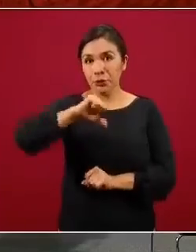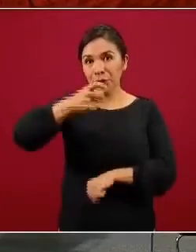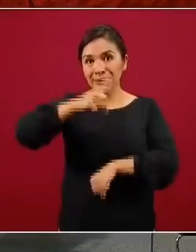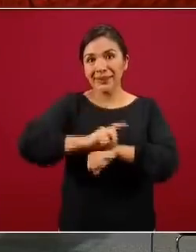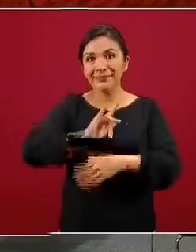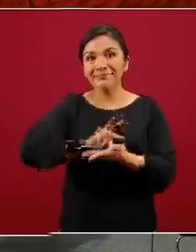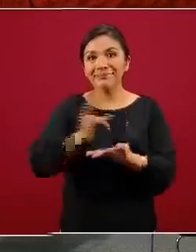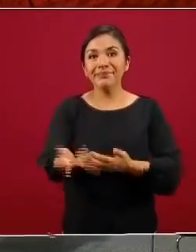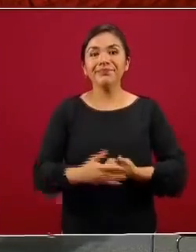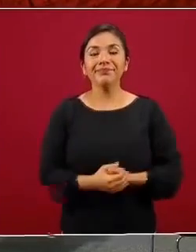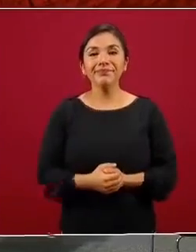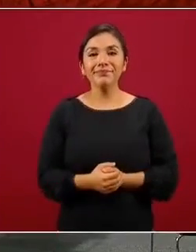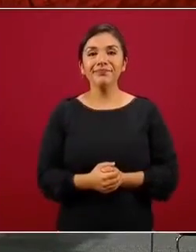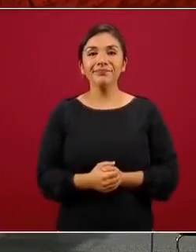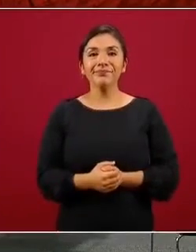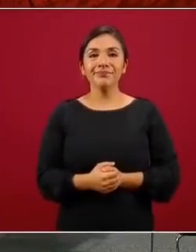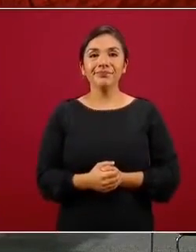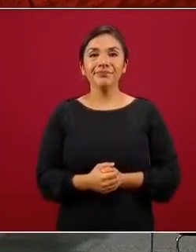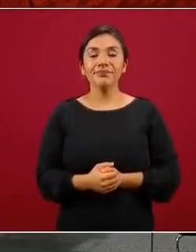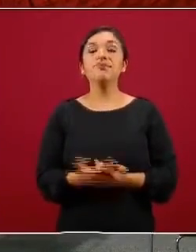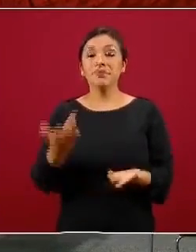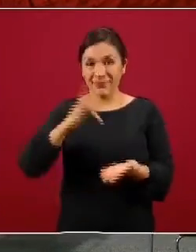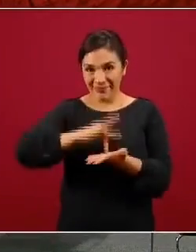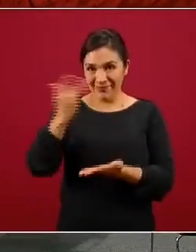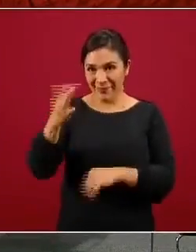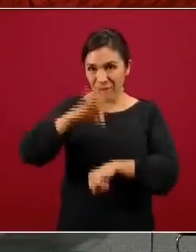noche, gracias. Muchas gracias doctor José Luis Salomía, director general de epidemiología.